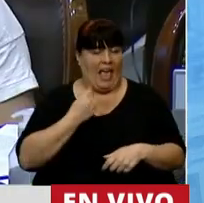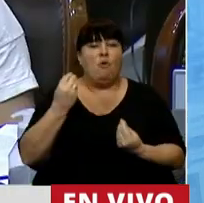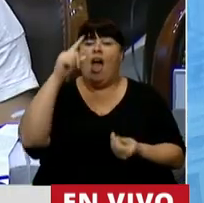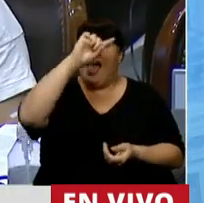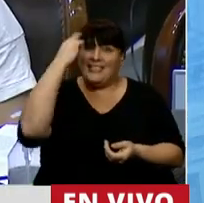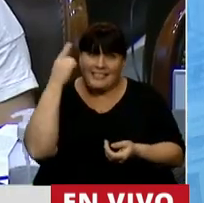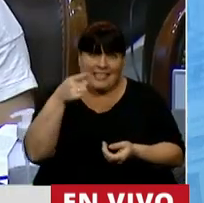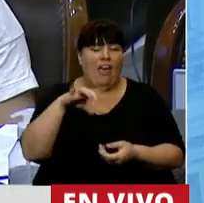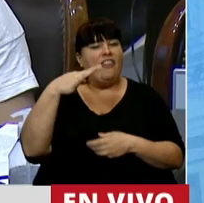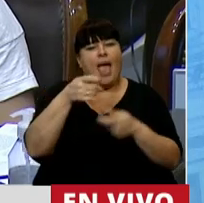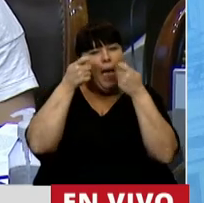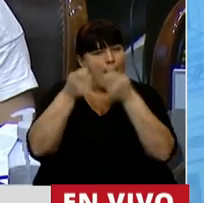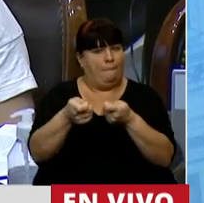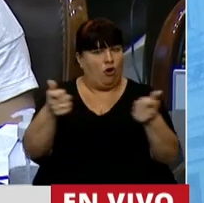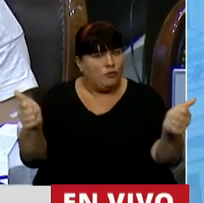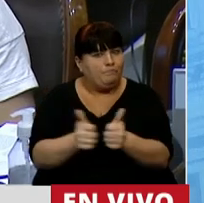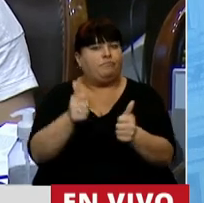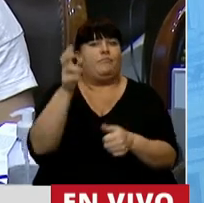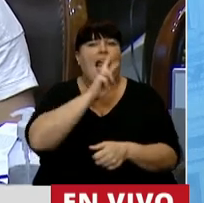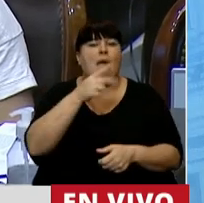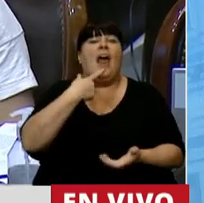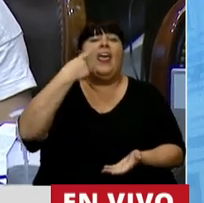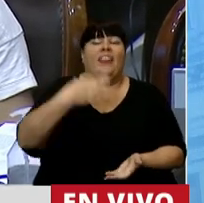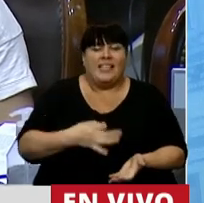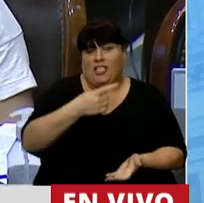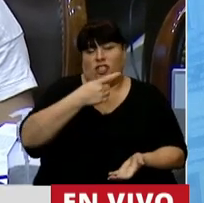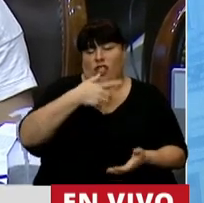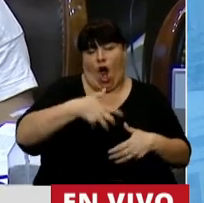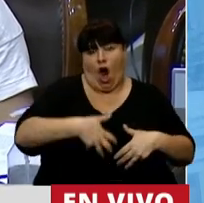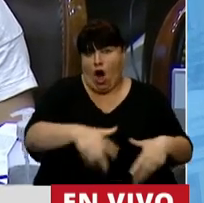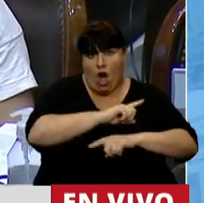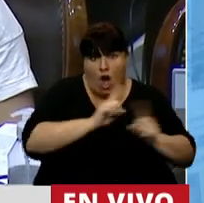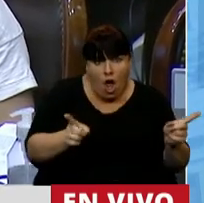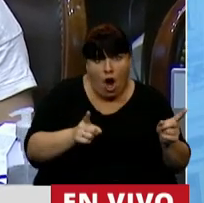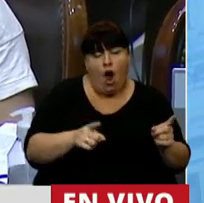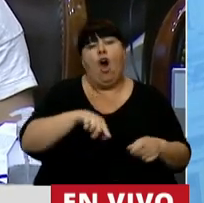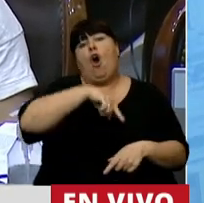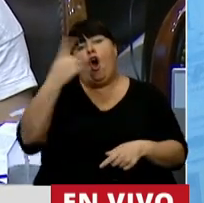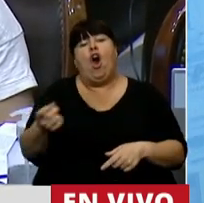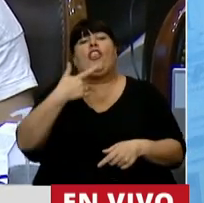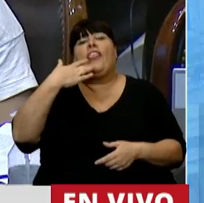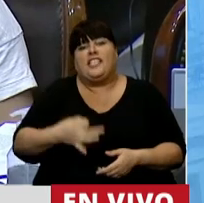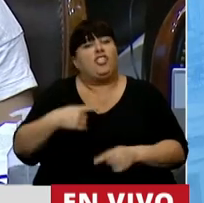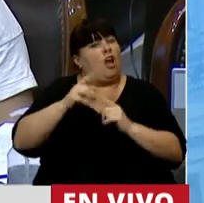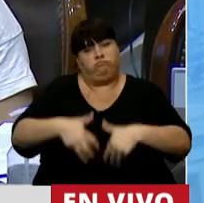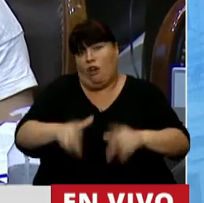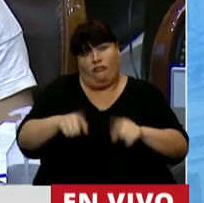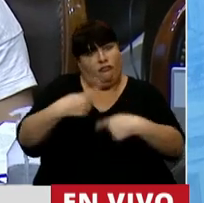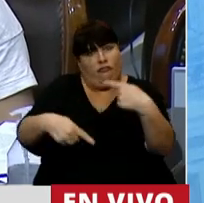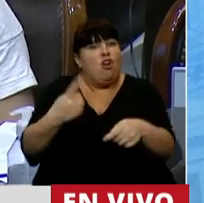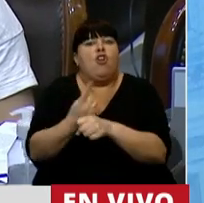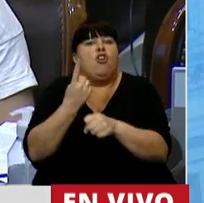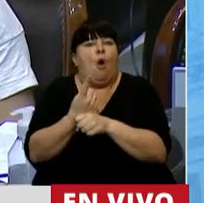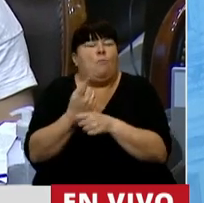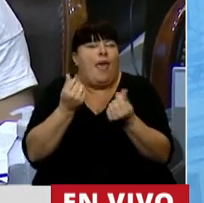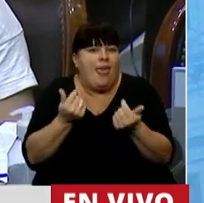Estado tiene que acompañar tanto a la mujer que decide interrumpir voluntariamente un embarazo como a aquella que decide continuar y no está en